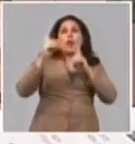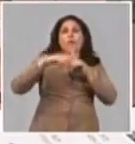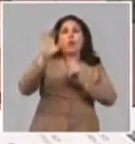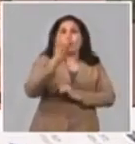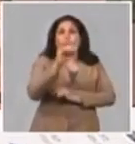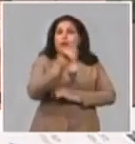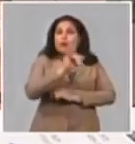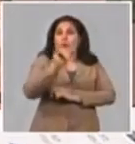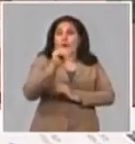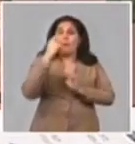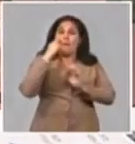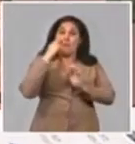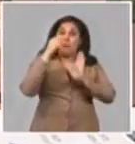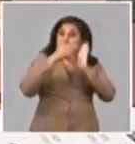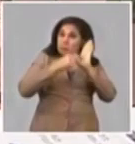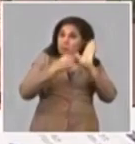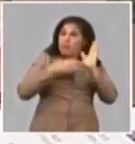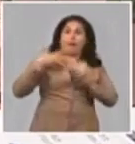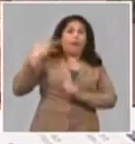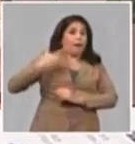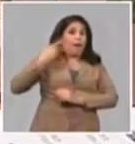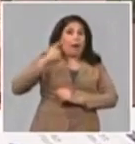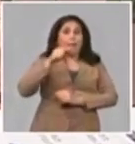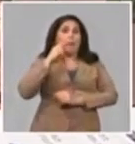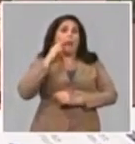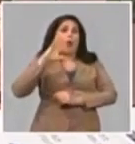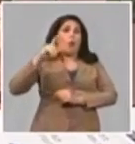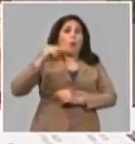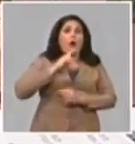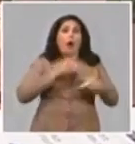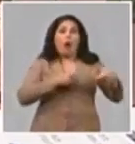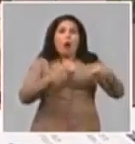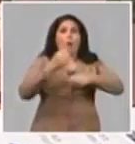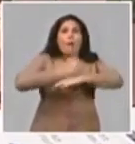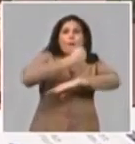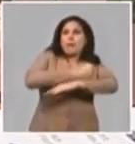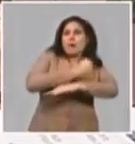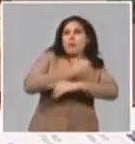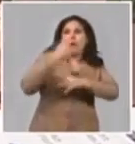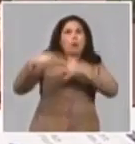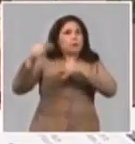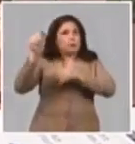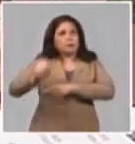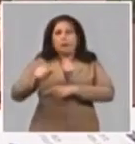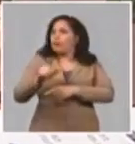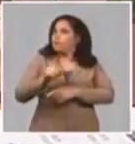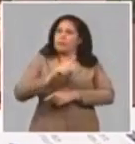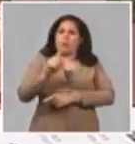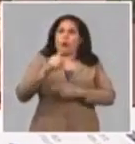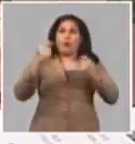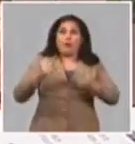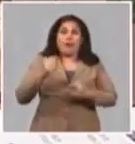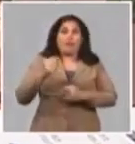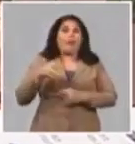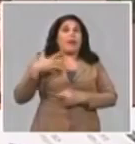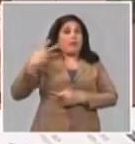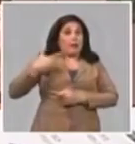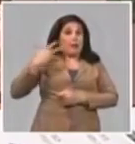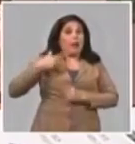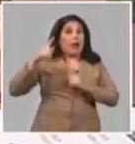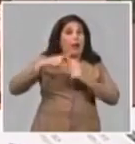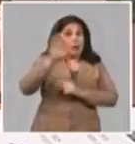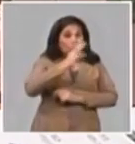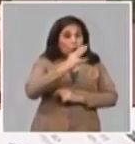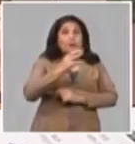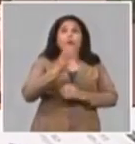y se indican las cosas y no se actúa con la agilidad después entonces llegan las quejas hay un sistema también para darle respuesta a los tuits que llegan a la presidencia